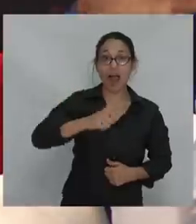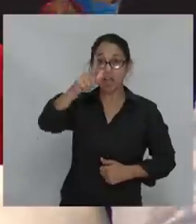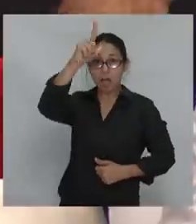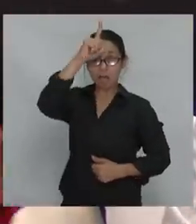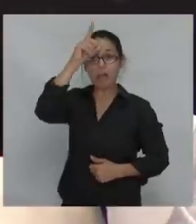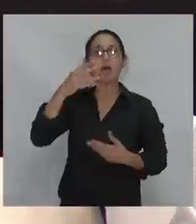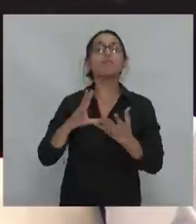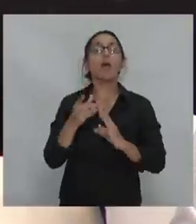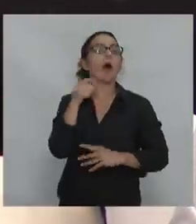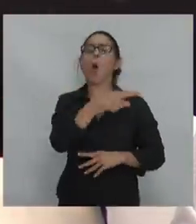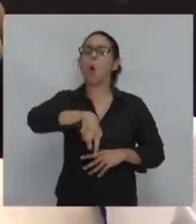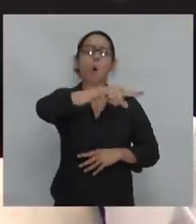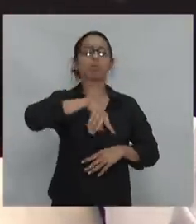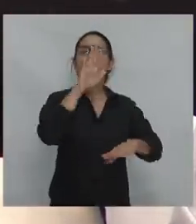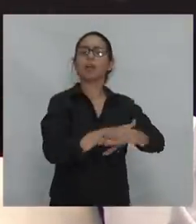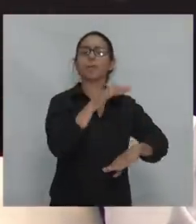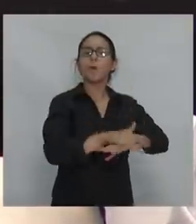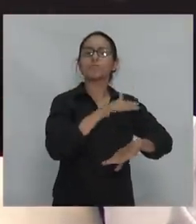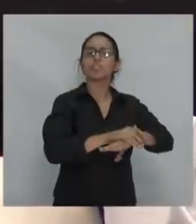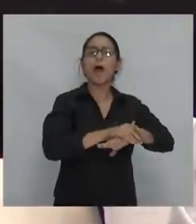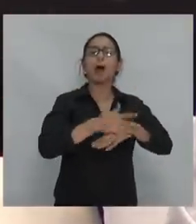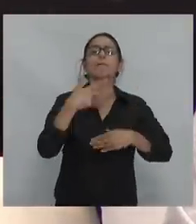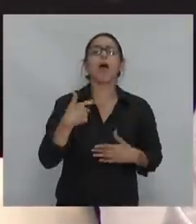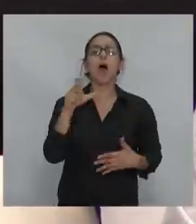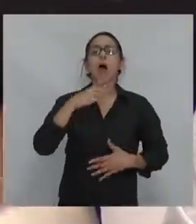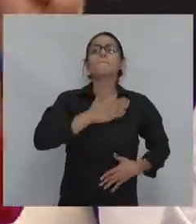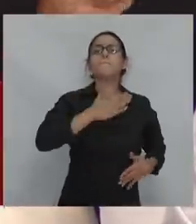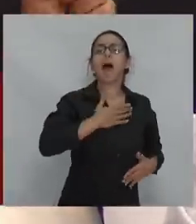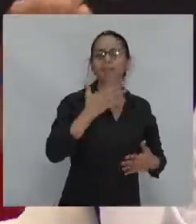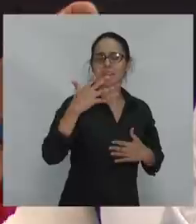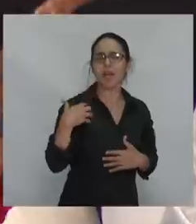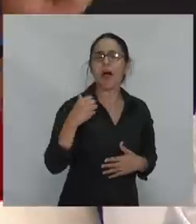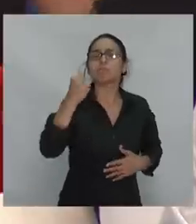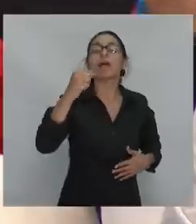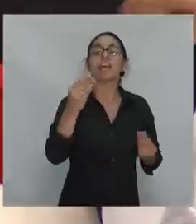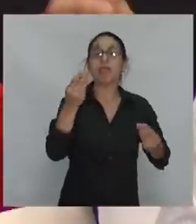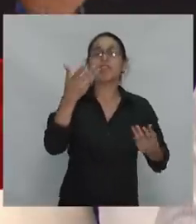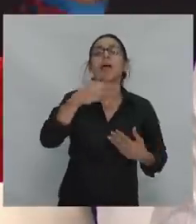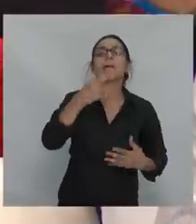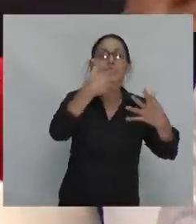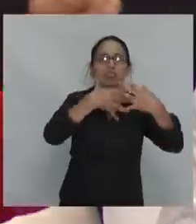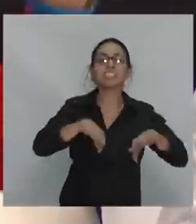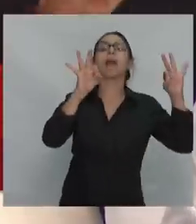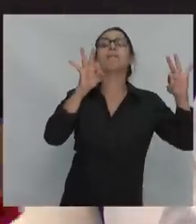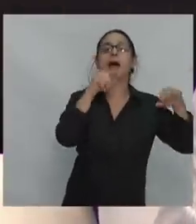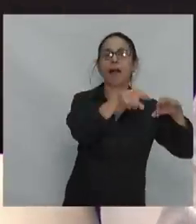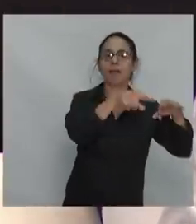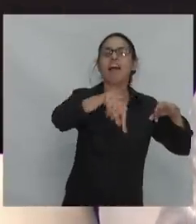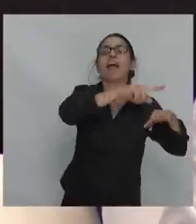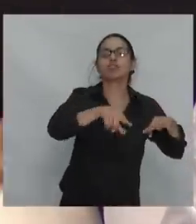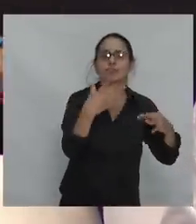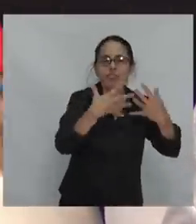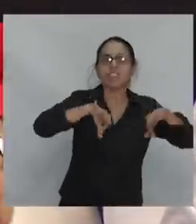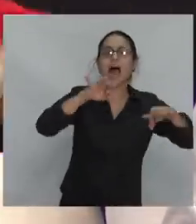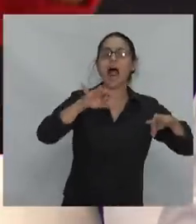honor de salvar a la patria. Y ahí nos encontramos con un problema terrible. ¿Quién define esa patria que defienden nuestros policías y